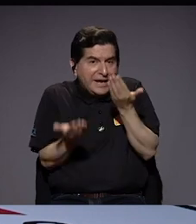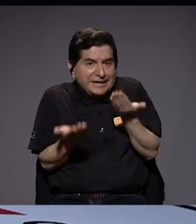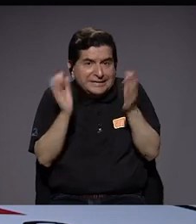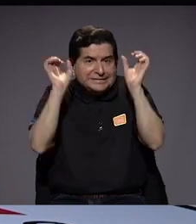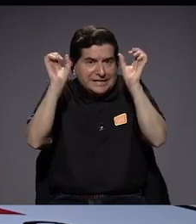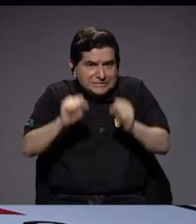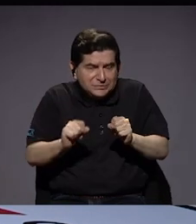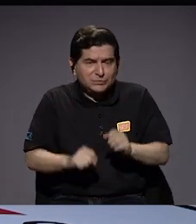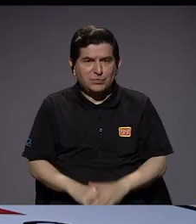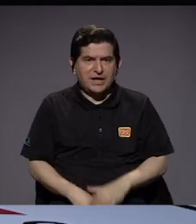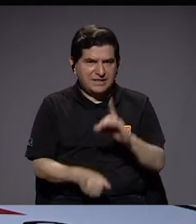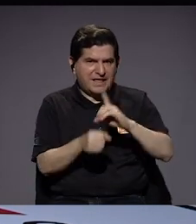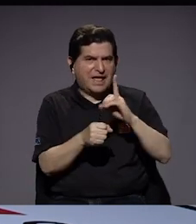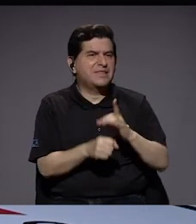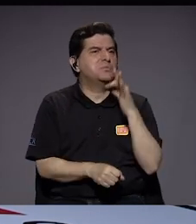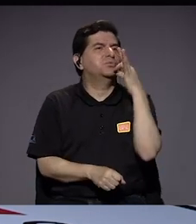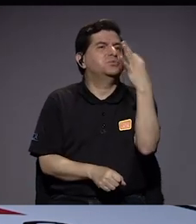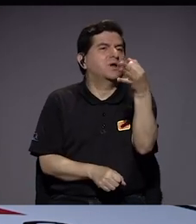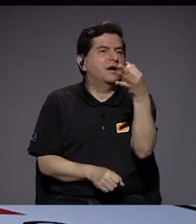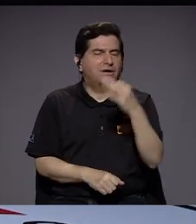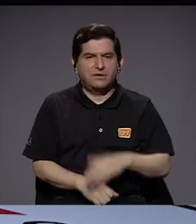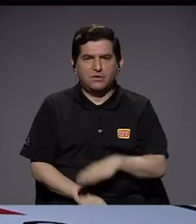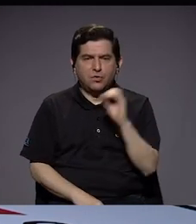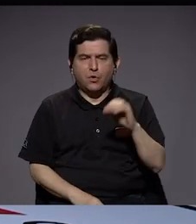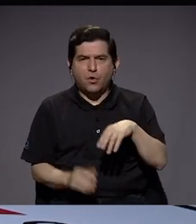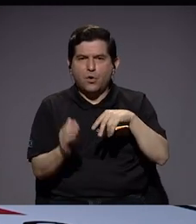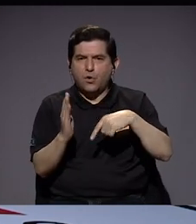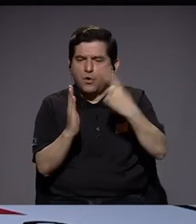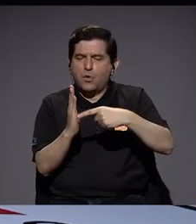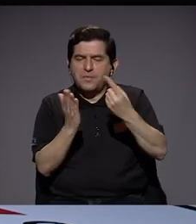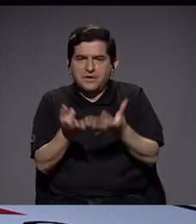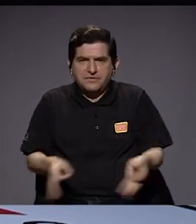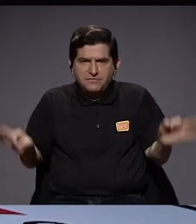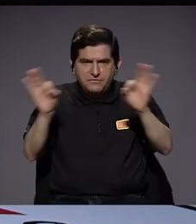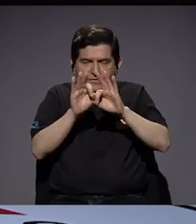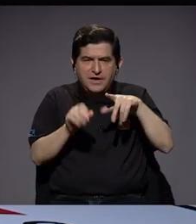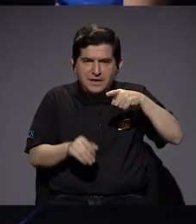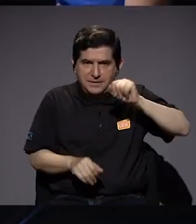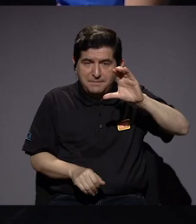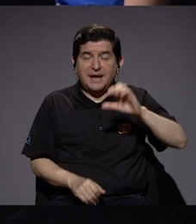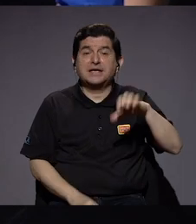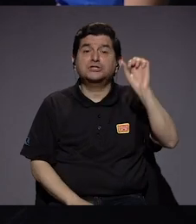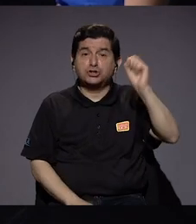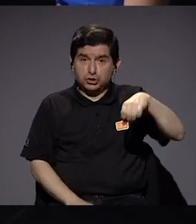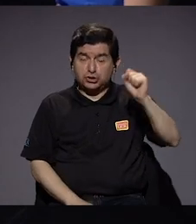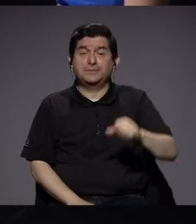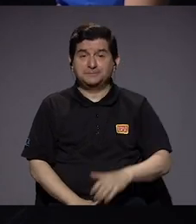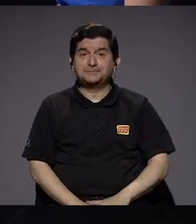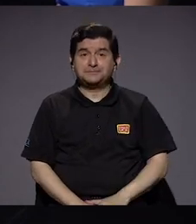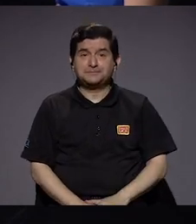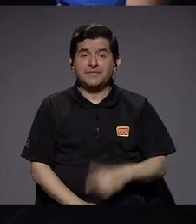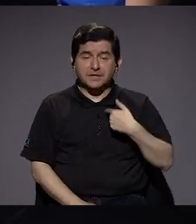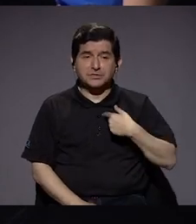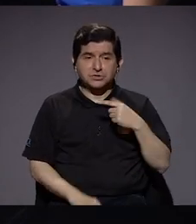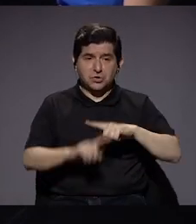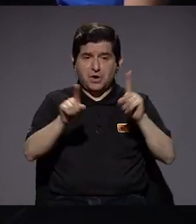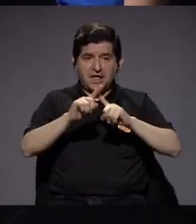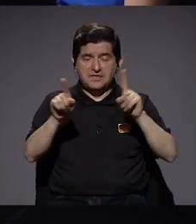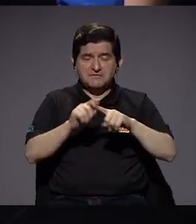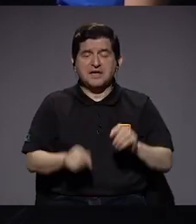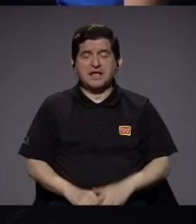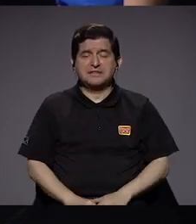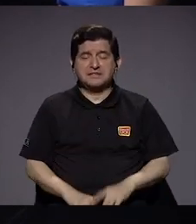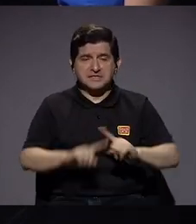podría llegar a alguna diputación o que es un perfil importante para el Partido Acción Ciudadana? Sí, sí. Sí, visualizo varias en